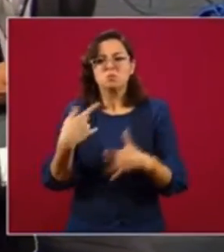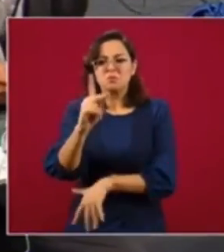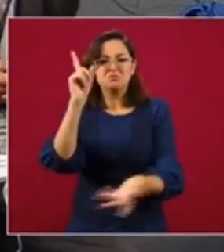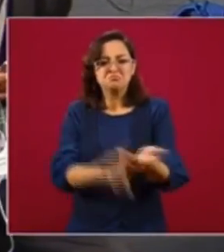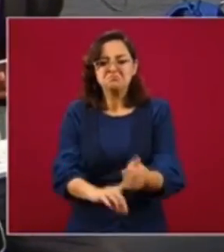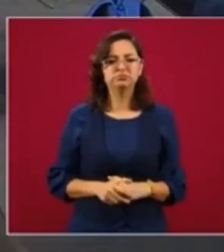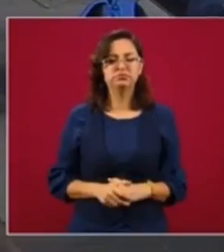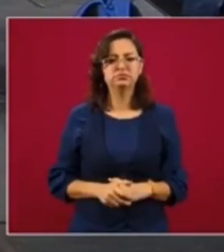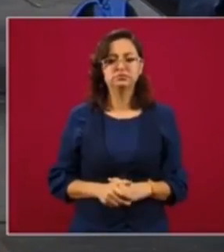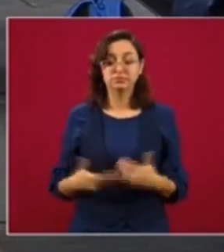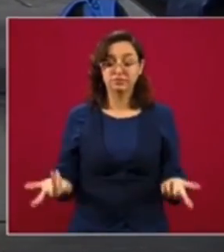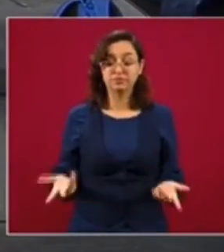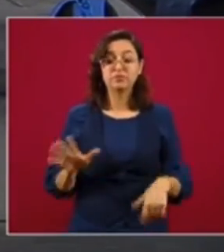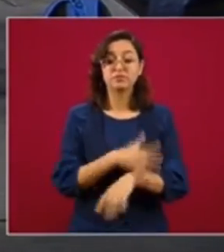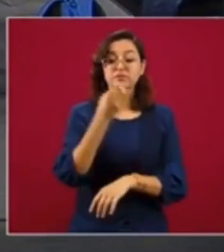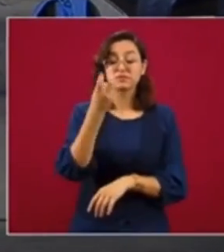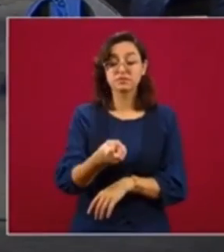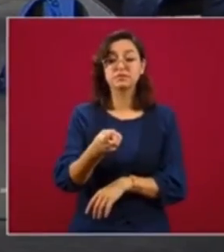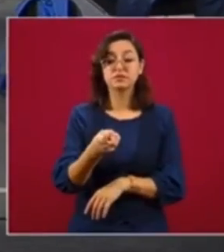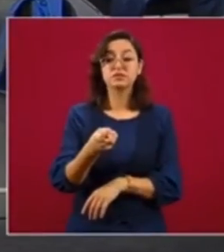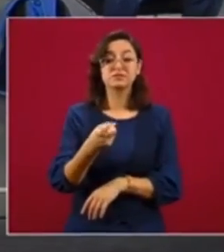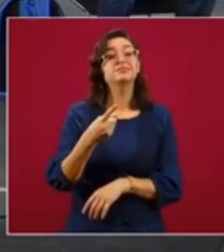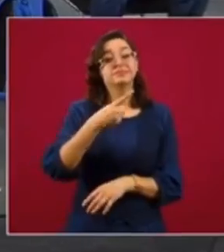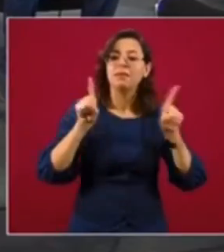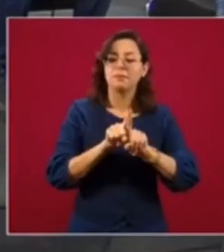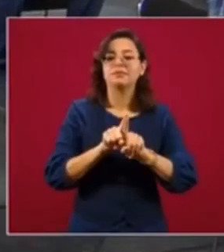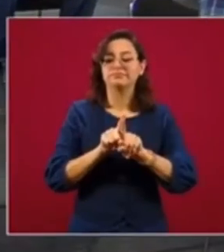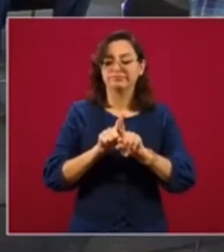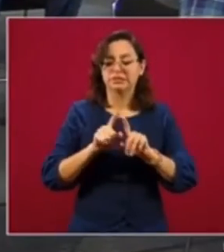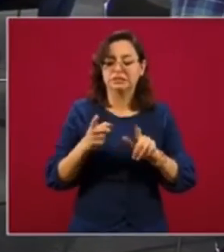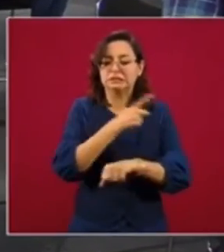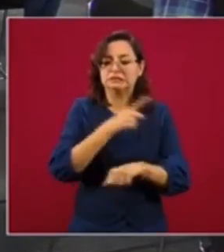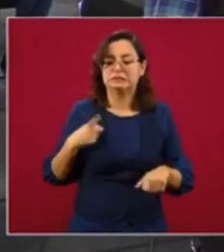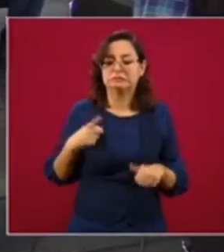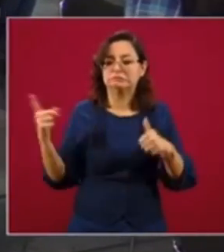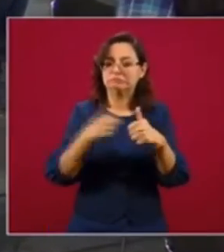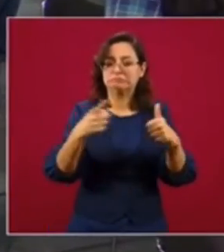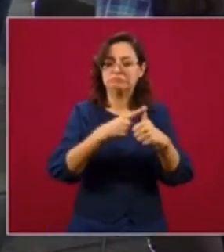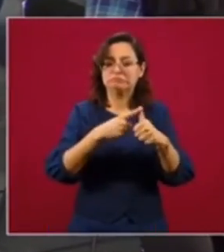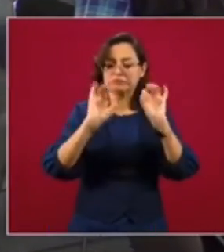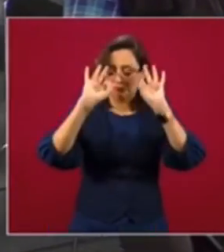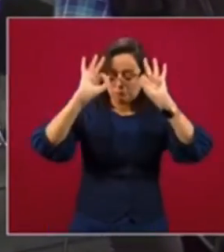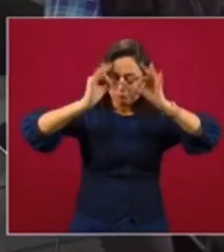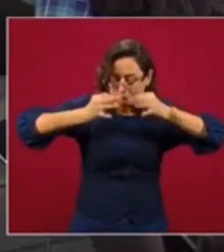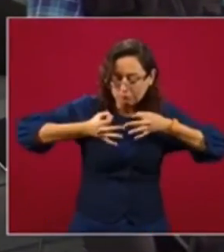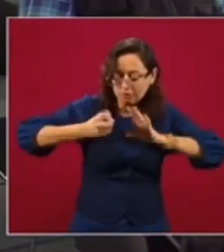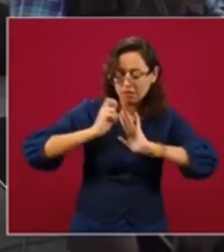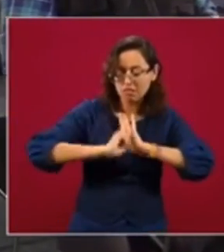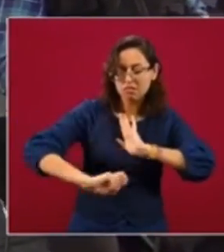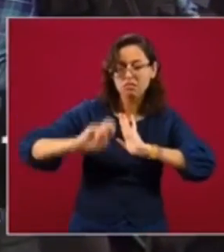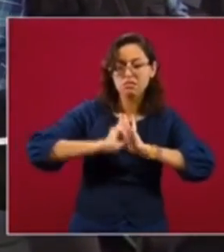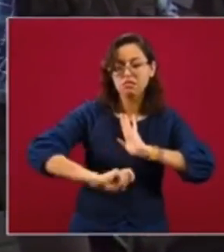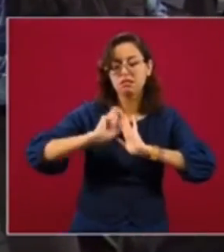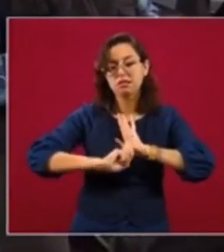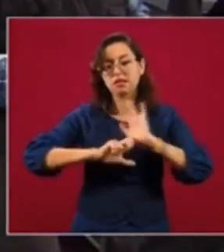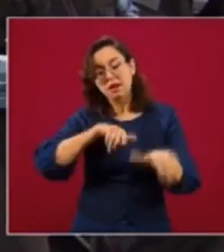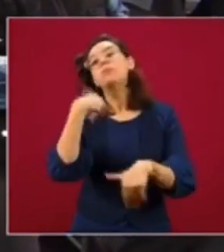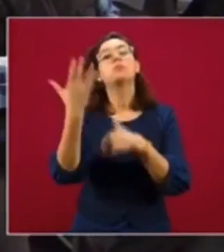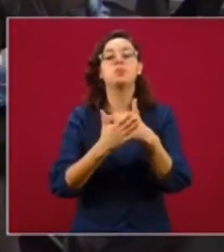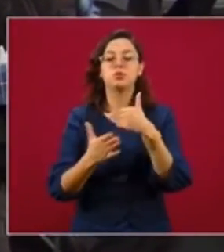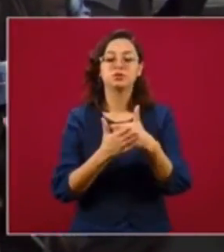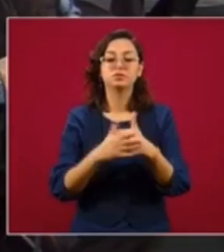sin ética. Por eso también ellos tienen que hacer una autocrítica, una revisión para el regreso